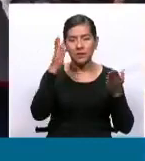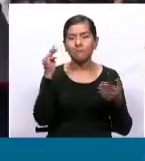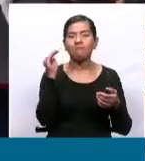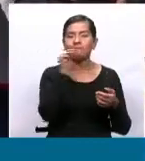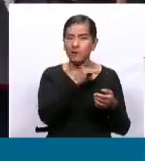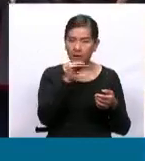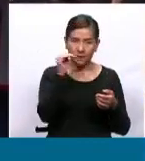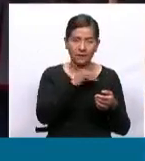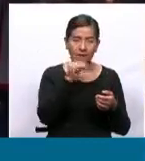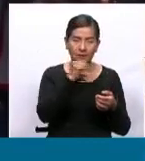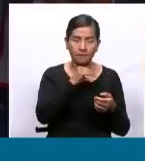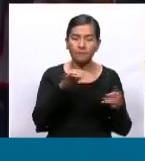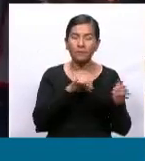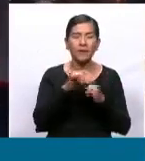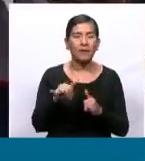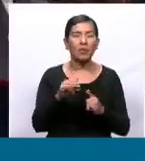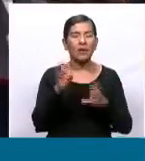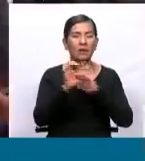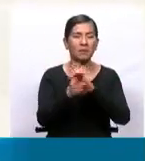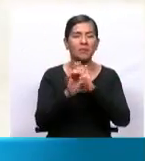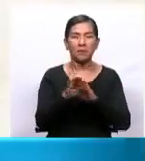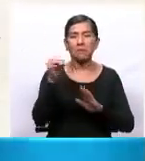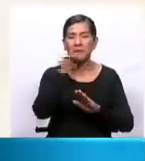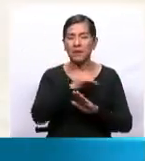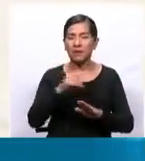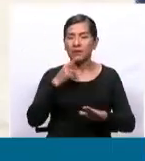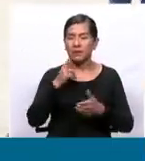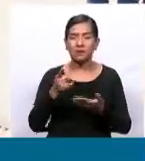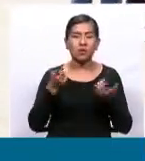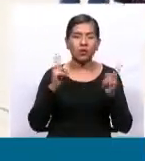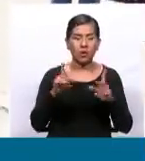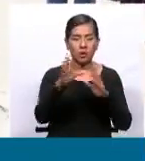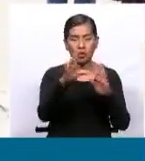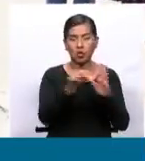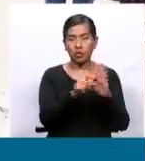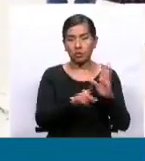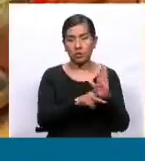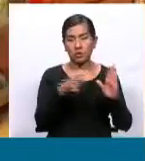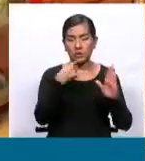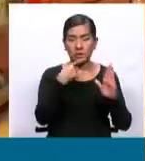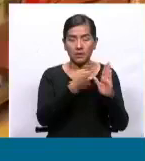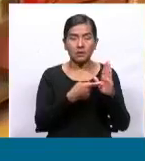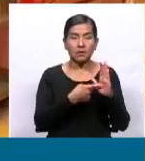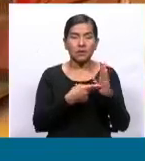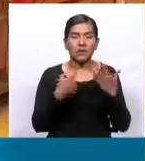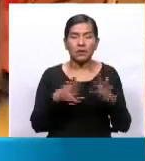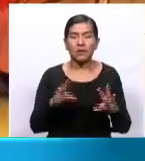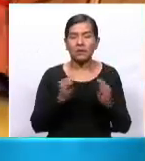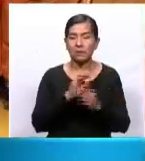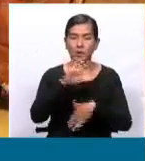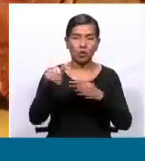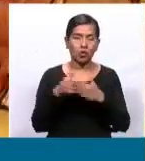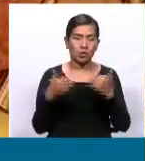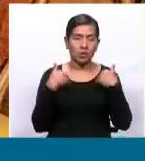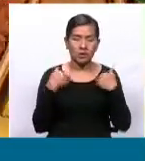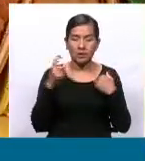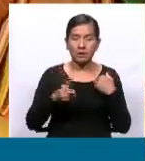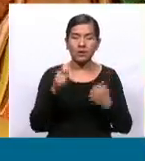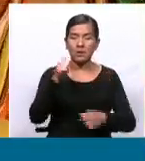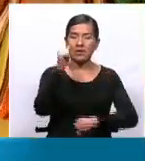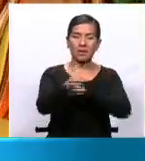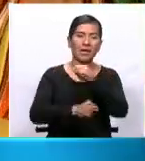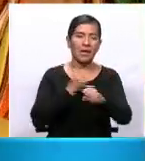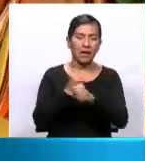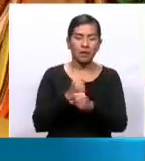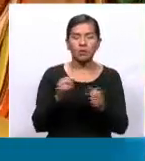la famosa mentira de que está en la Constitución Política del Estado de que tengamos que hacer cada 10 años el